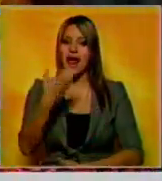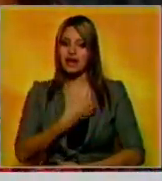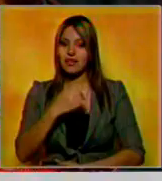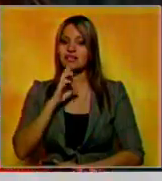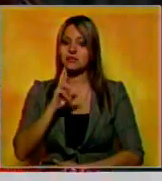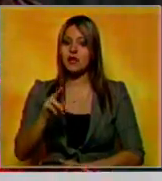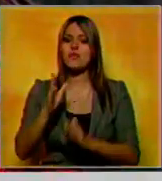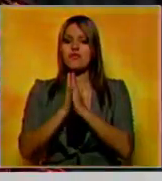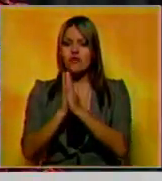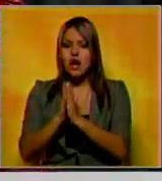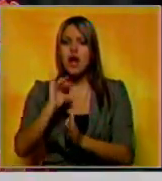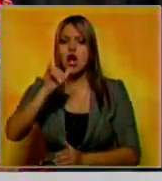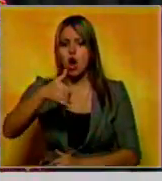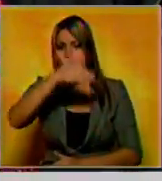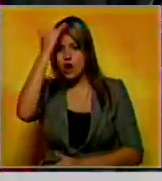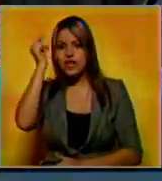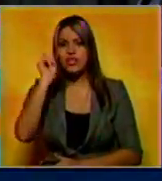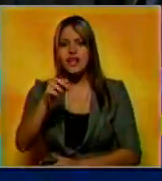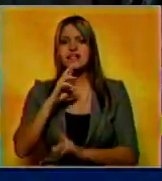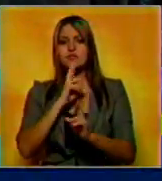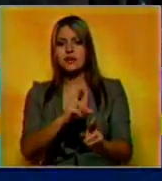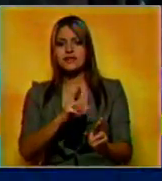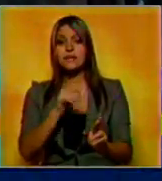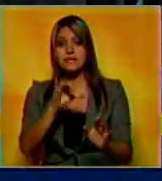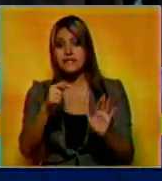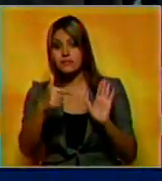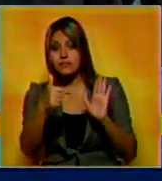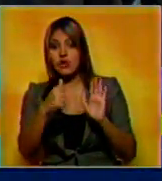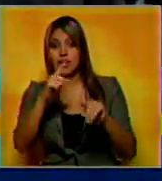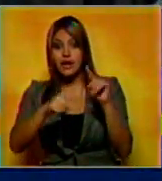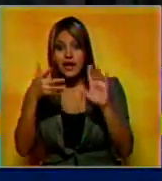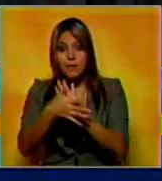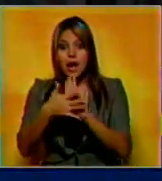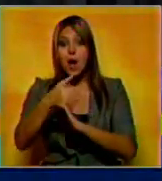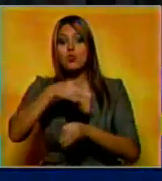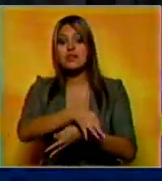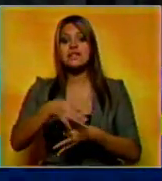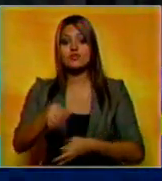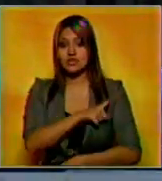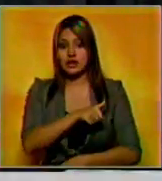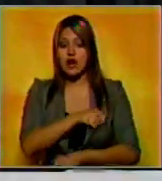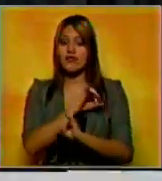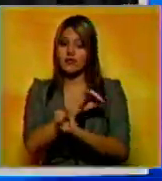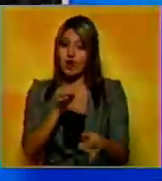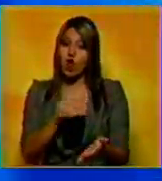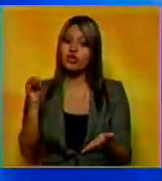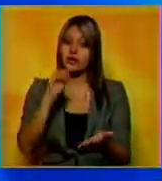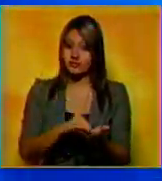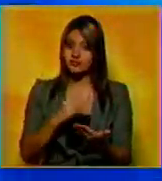también le pide al alcalde Jorge Rodríguez que se pronuncie sobre estos hechos irregulares en el municipio de Chacao. Con esta información regresamos al estudio.